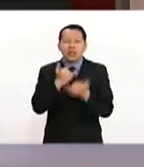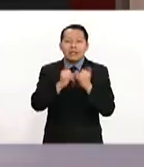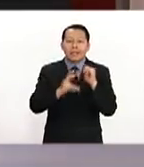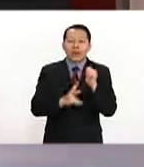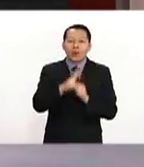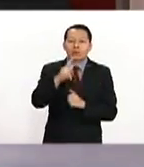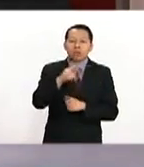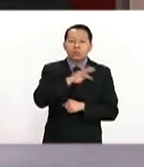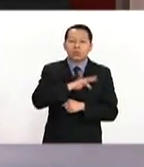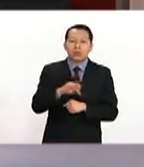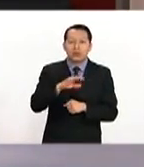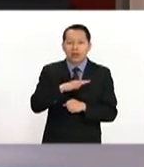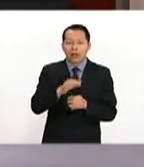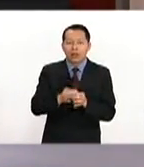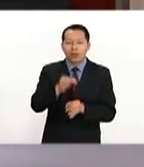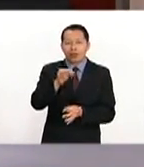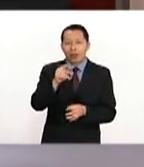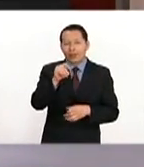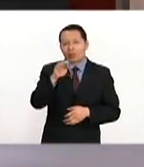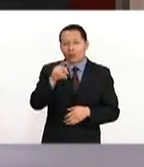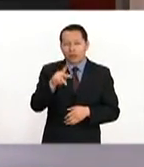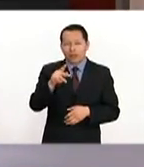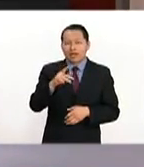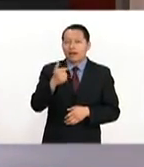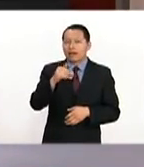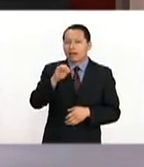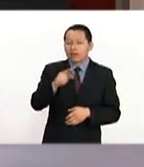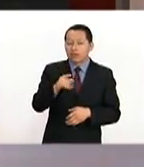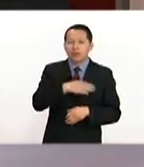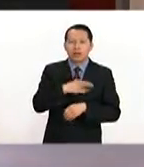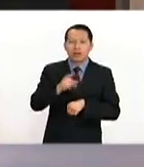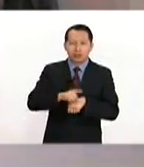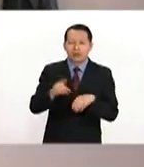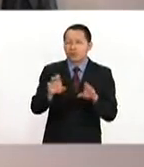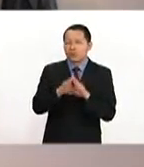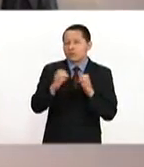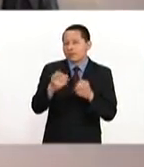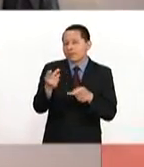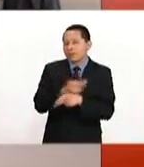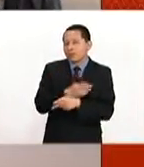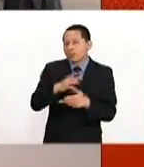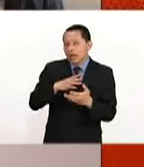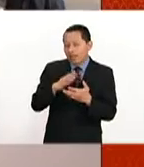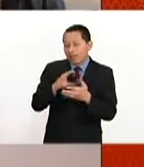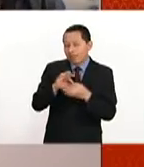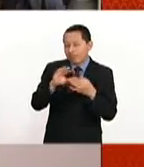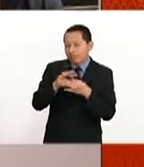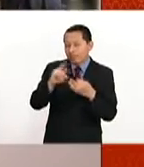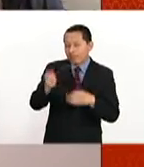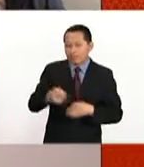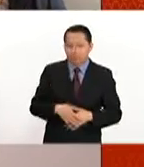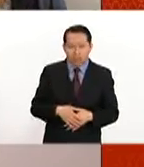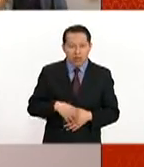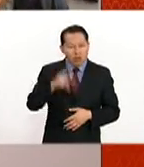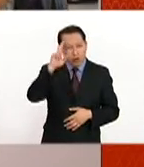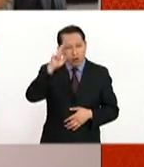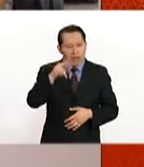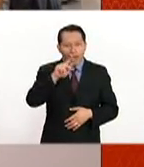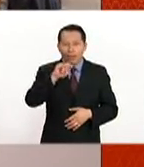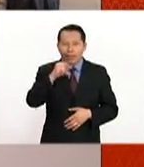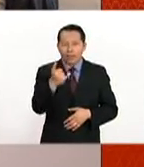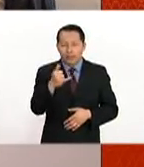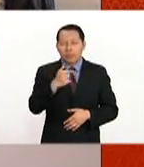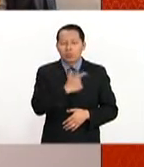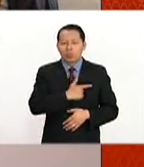una torre Trump. Gabriel, qué gusto saludarte. Muy buenos días. ¿Cómo estuvo esta inauguración? ¿Qué tal, Pati? Me da mucho gusto